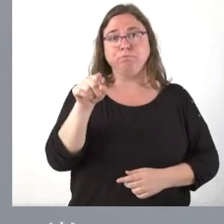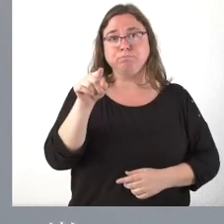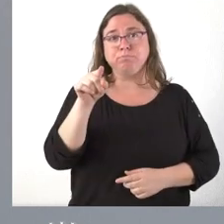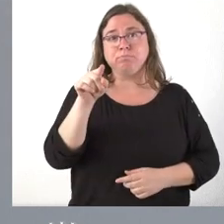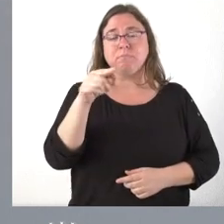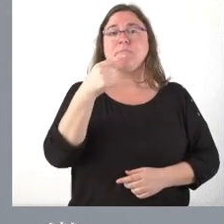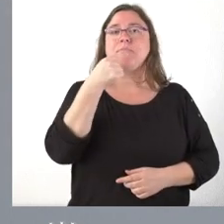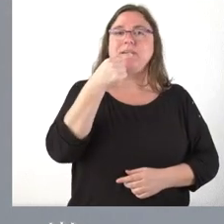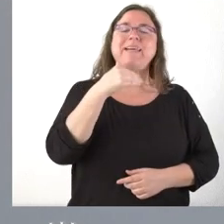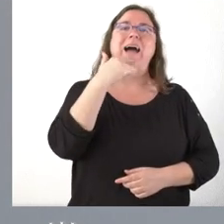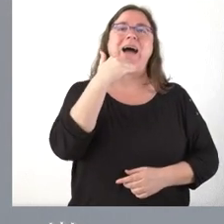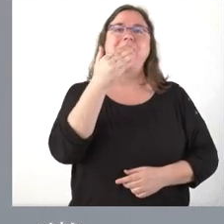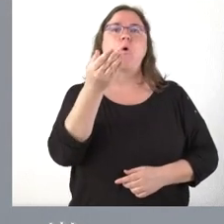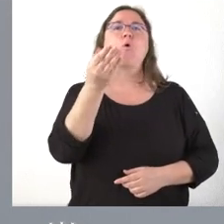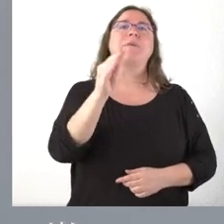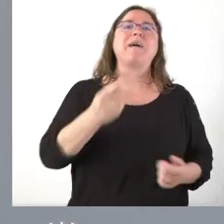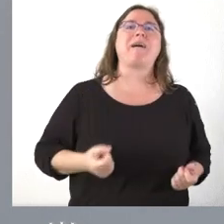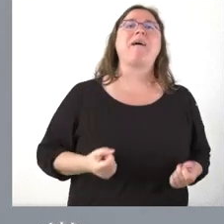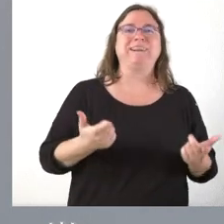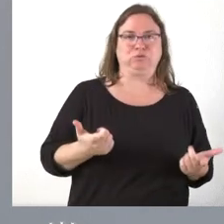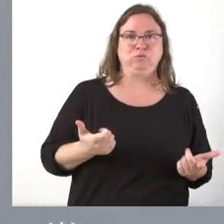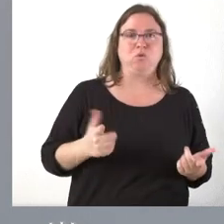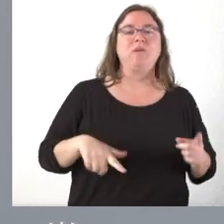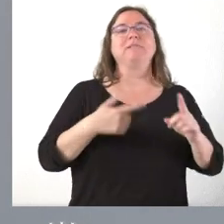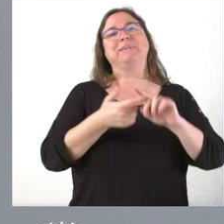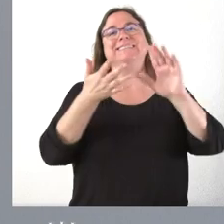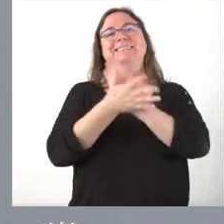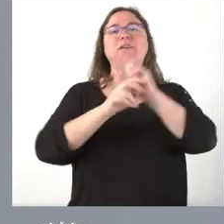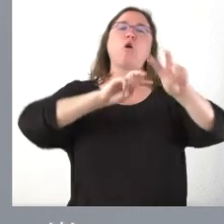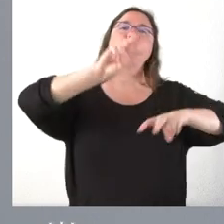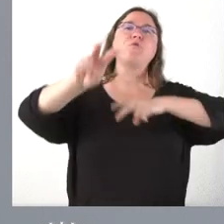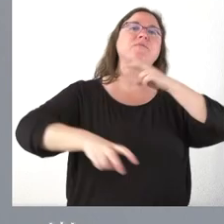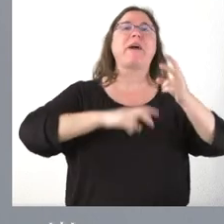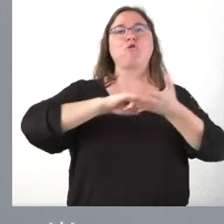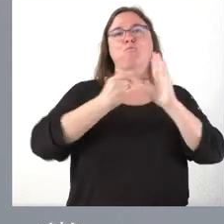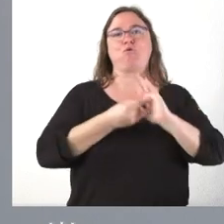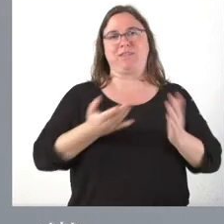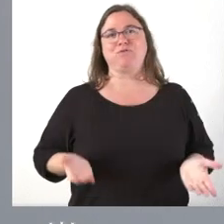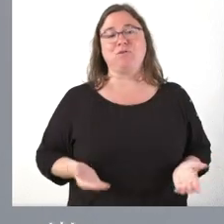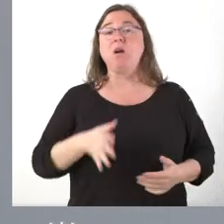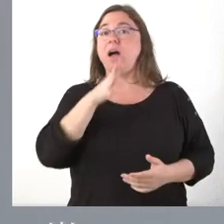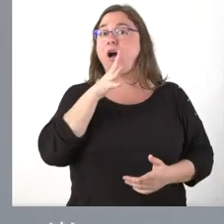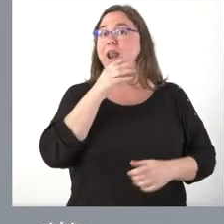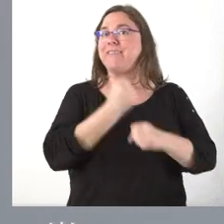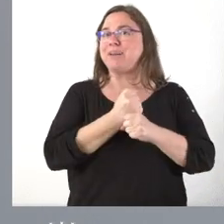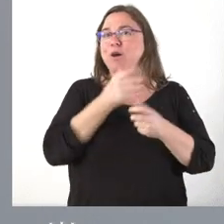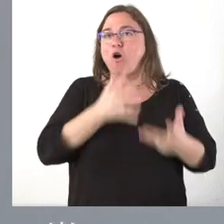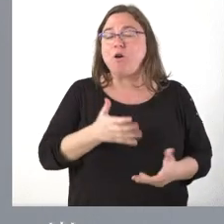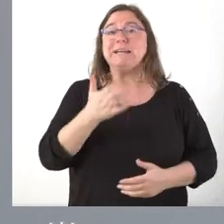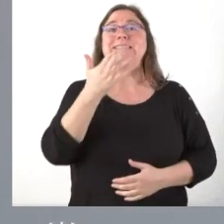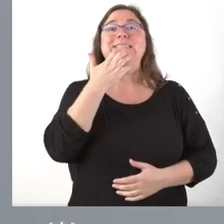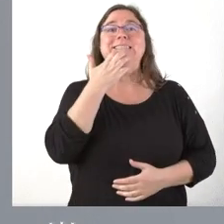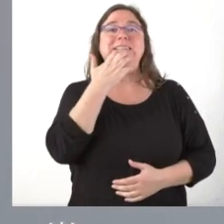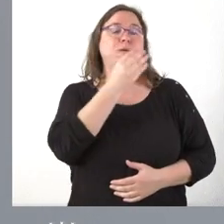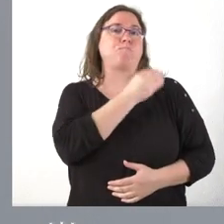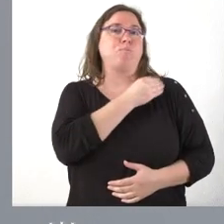determinan un añadido en el coste y, por tanto, una modificación del proyecto inicial. Ahora estamos en el trabajo técnico. Si usted me pregunta el